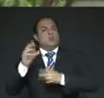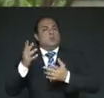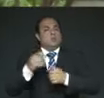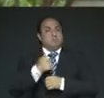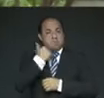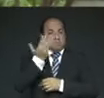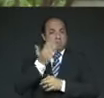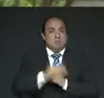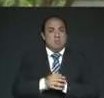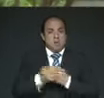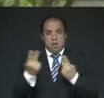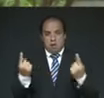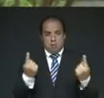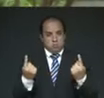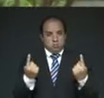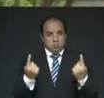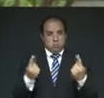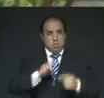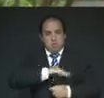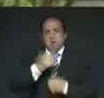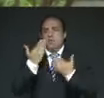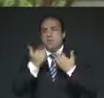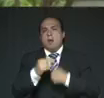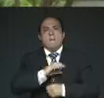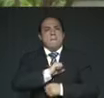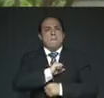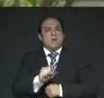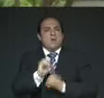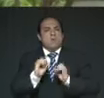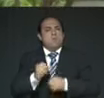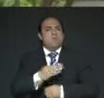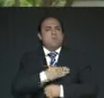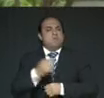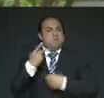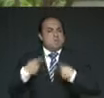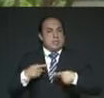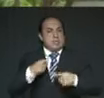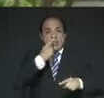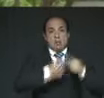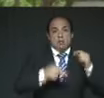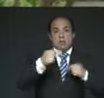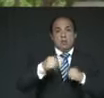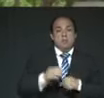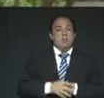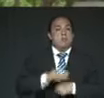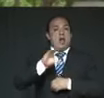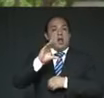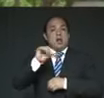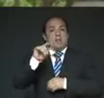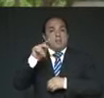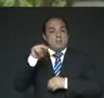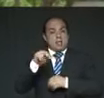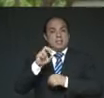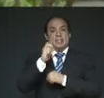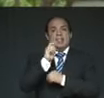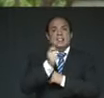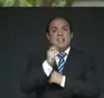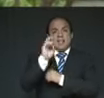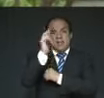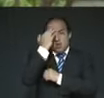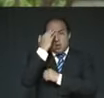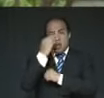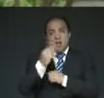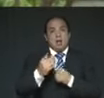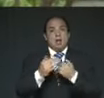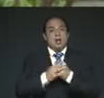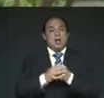luego. En la muerte no hay malos ni buenos. Si le arrebatamos el nombre al capitán, debe ser justo para recordar que no hay vivos